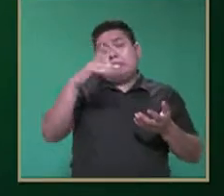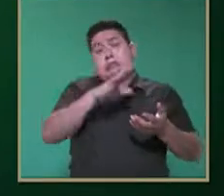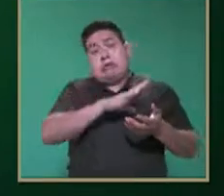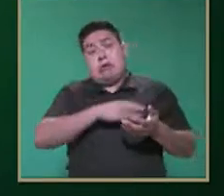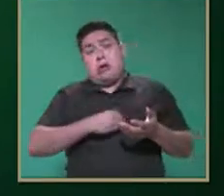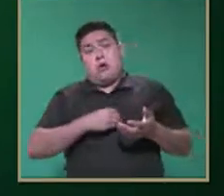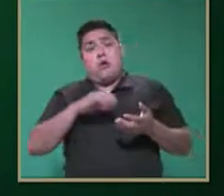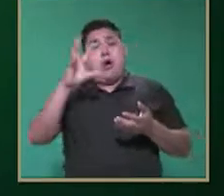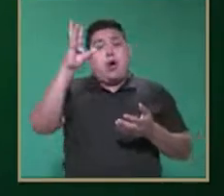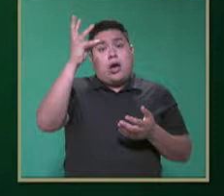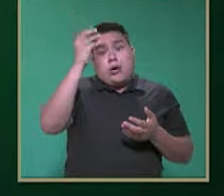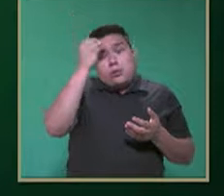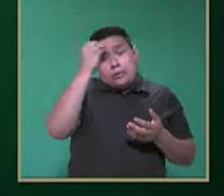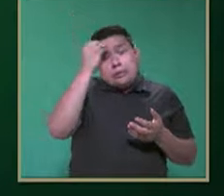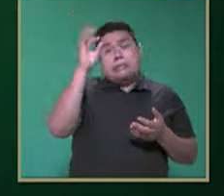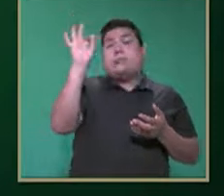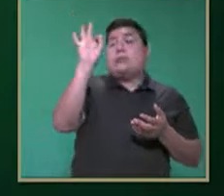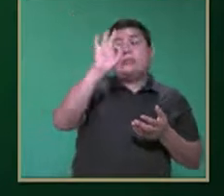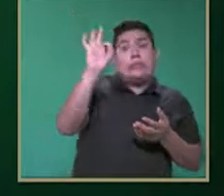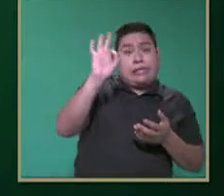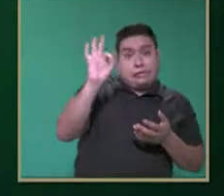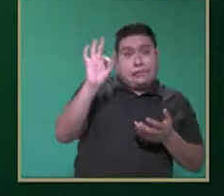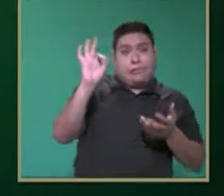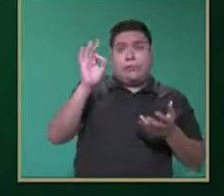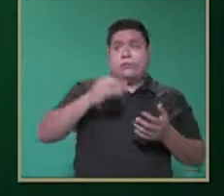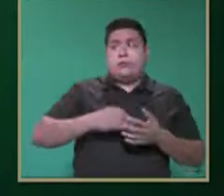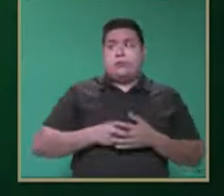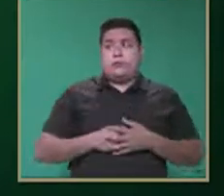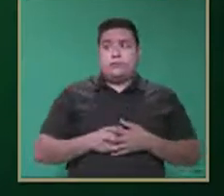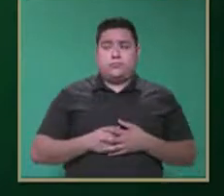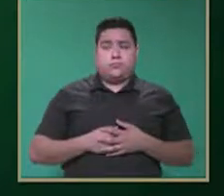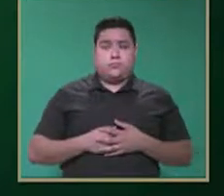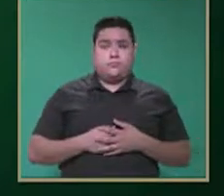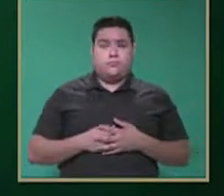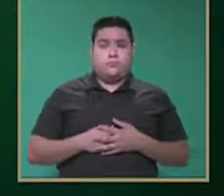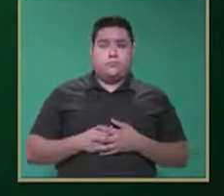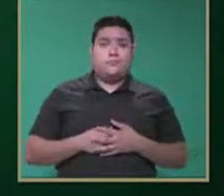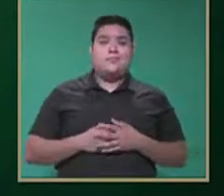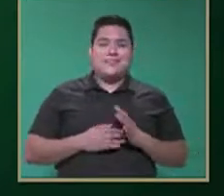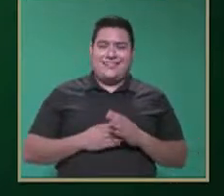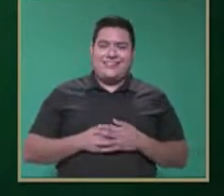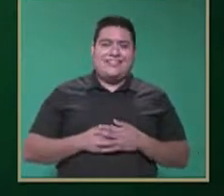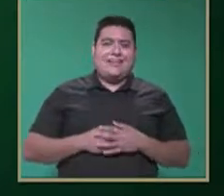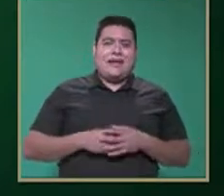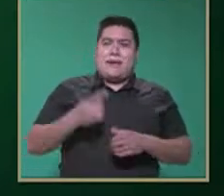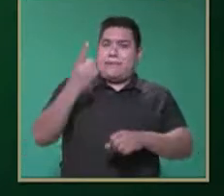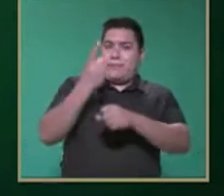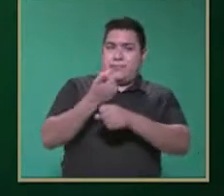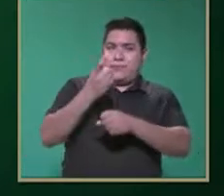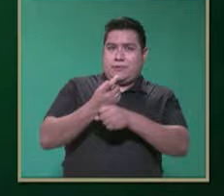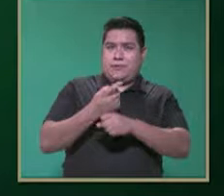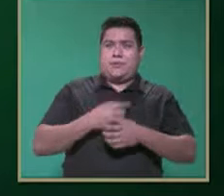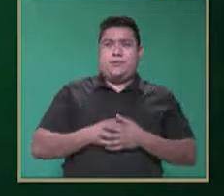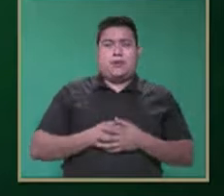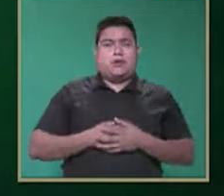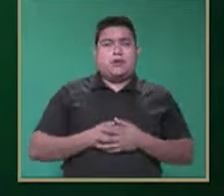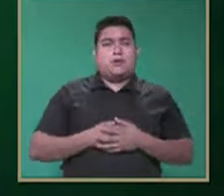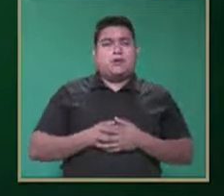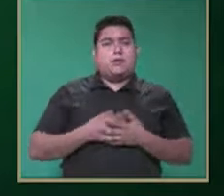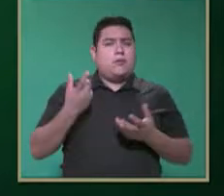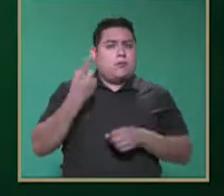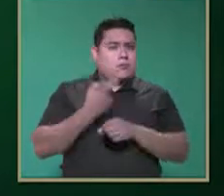presuponer que existe el TEA en nuestros hijos. Primeramente, está